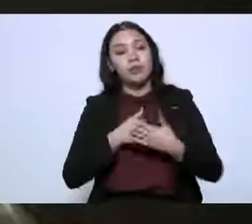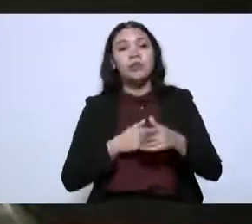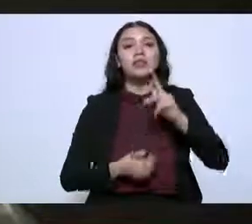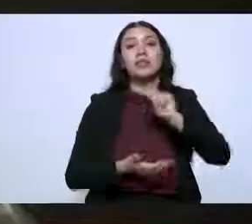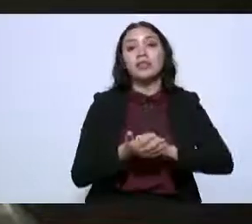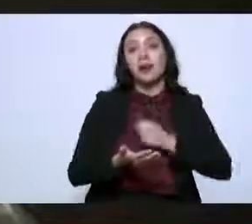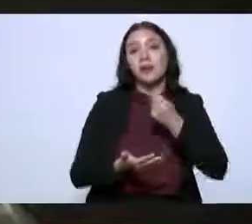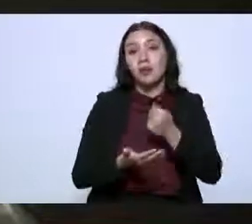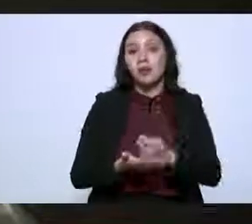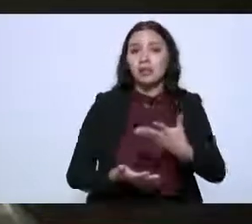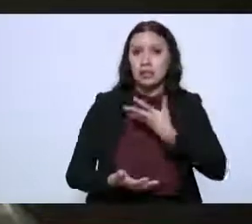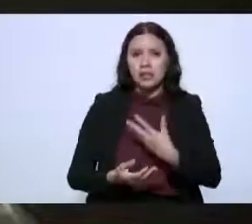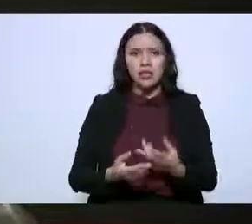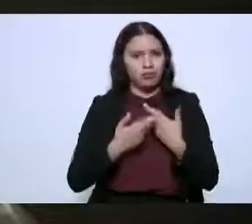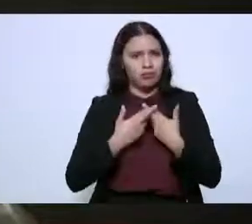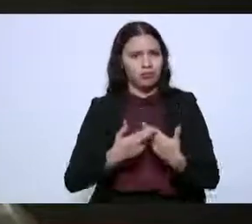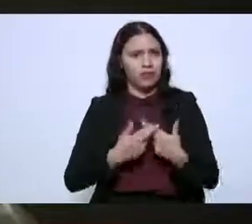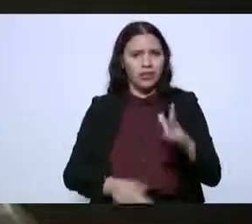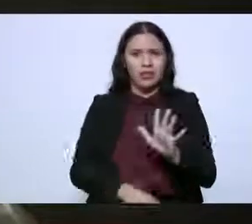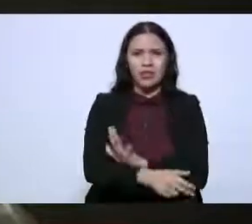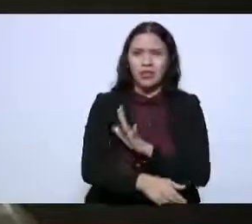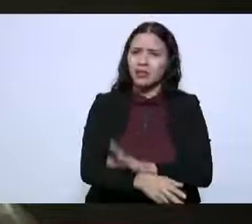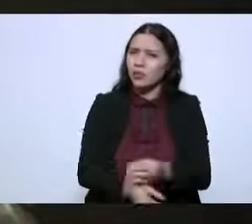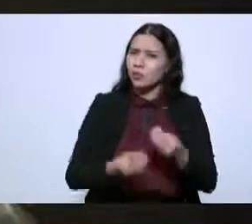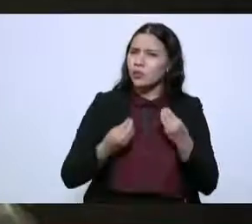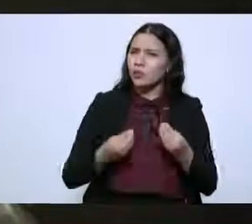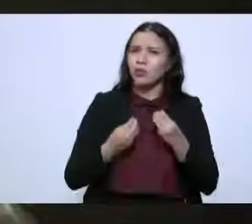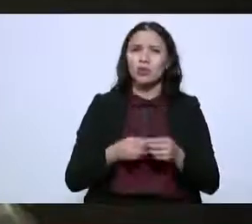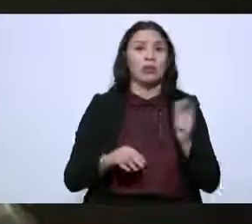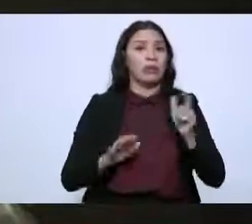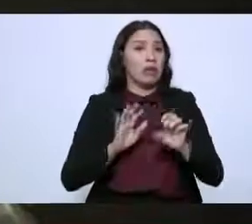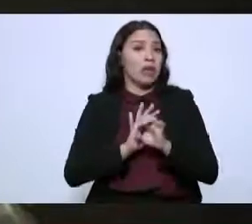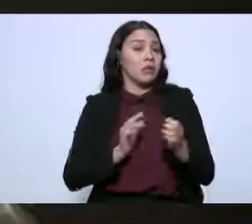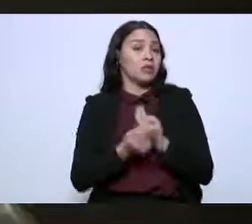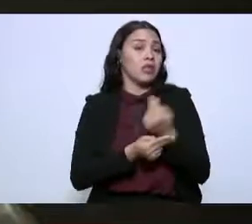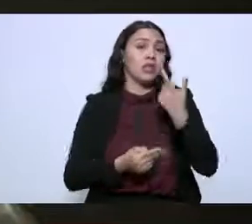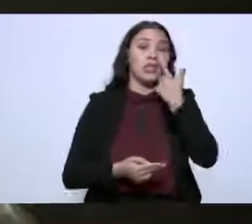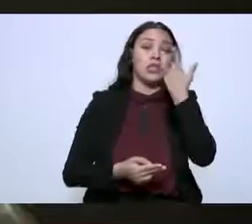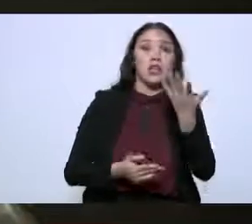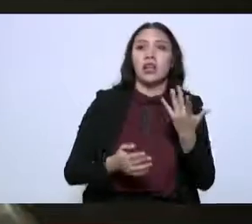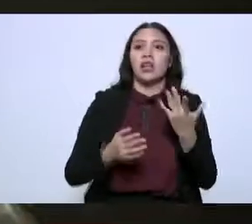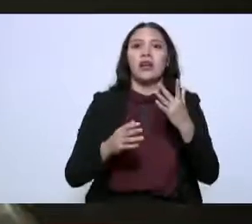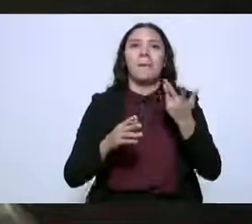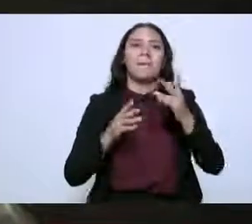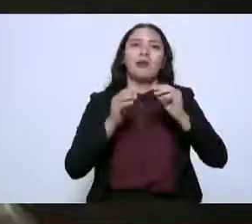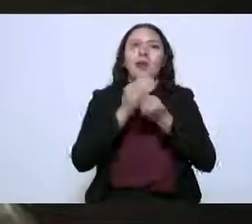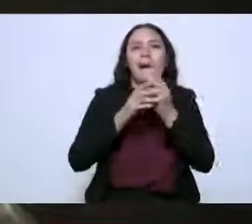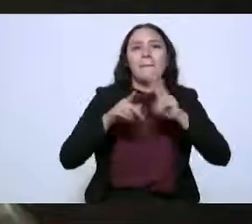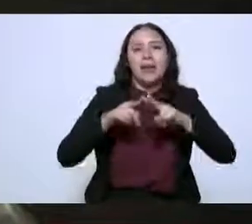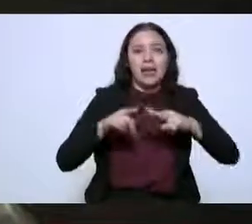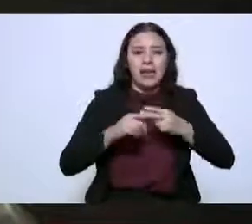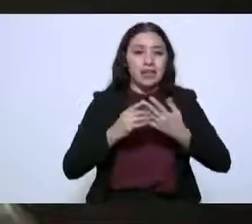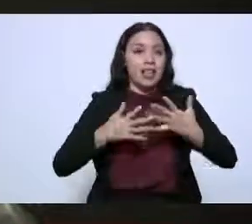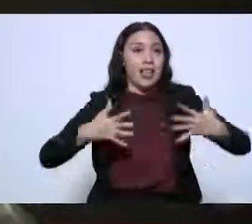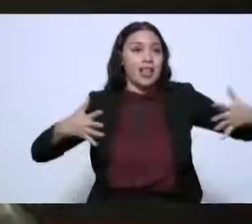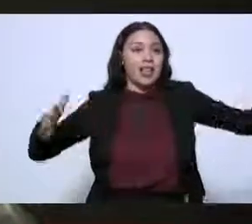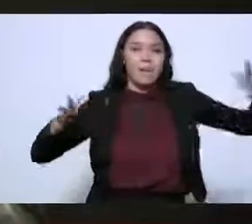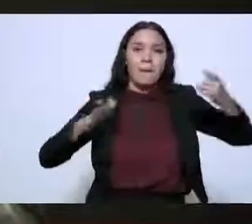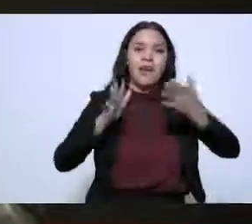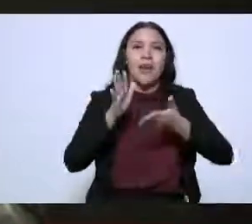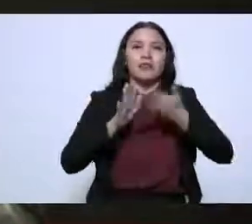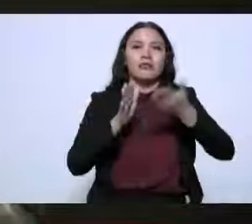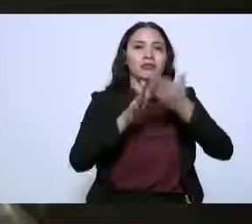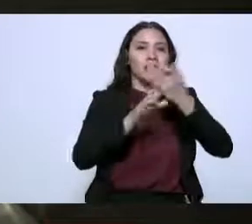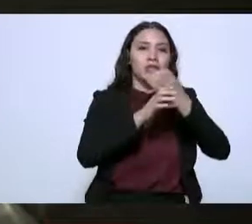Tamaulipas tiene suficiente electricidad, incluso si quieren desarrollar algún parque industrial, pues tiene suficiente.